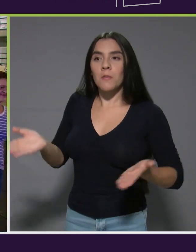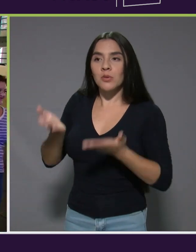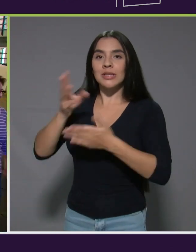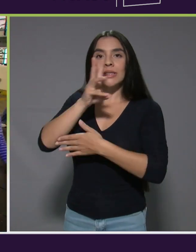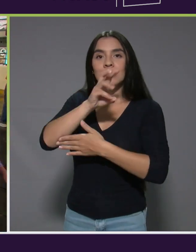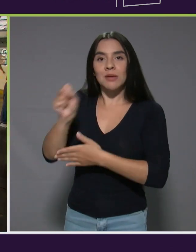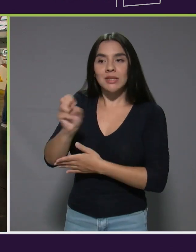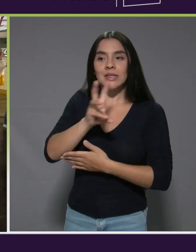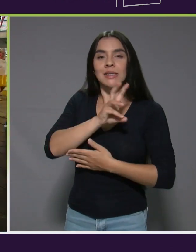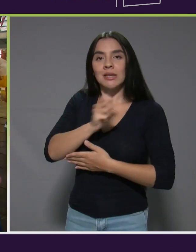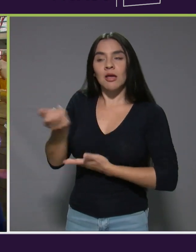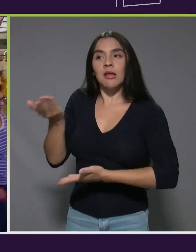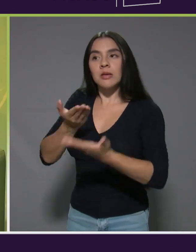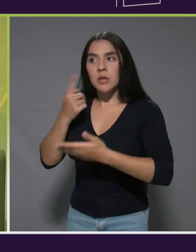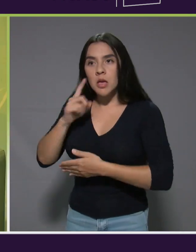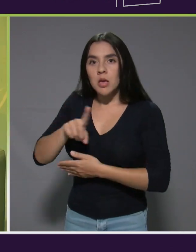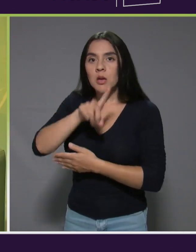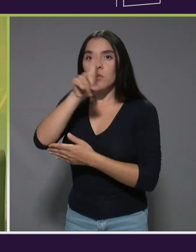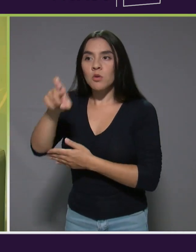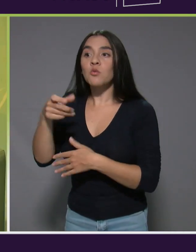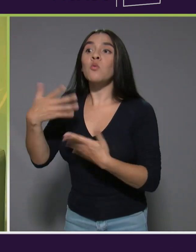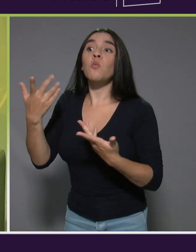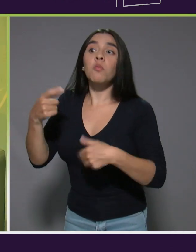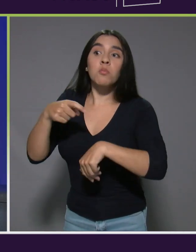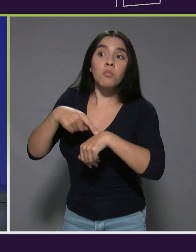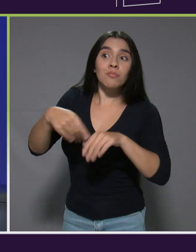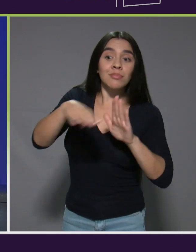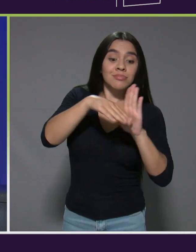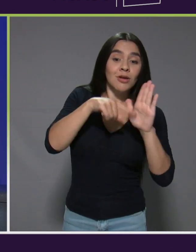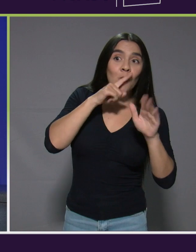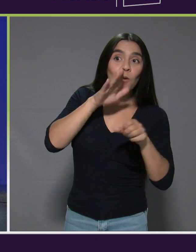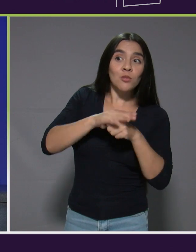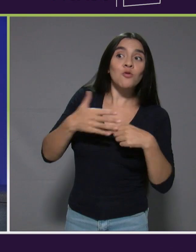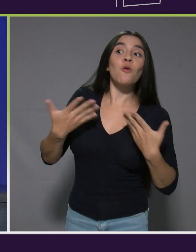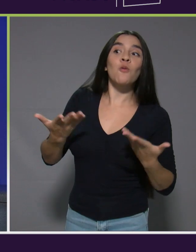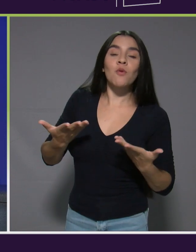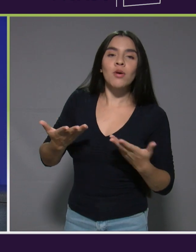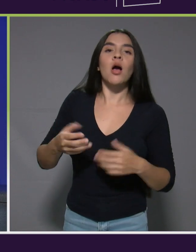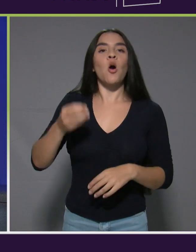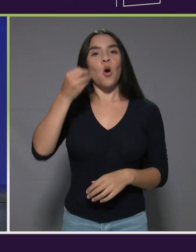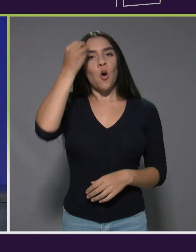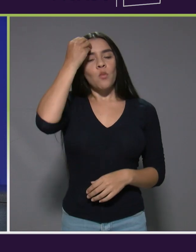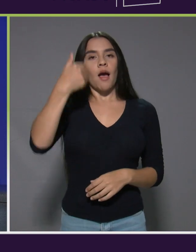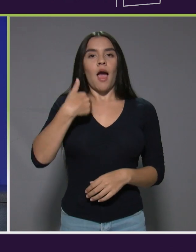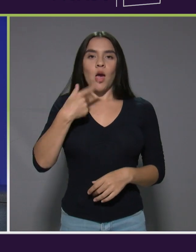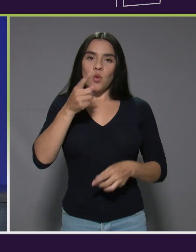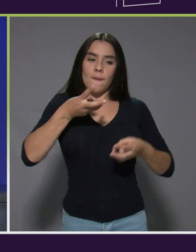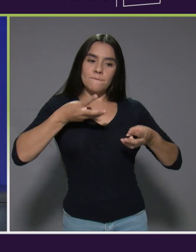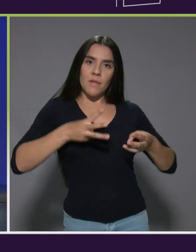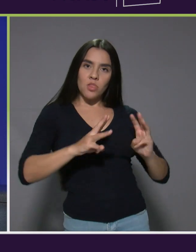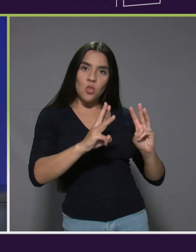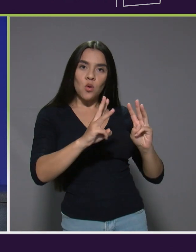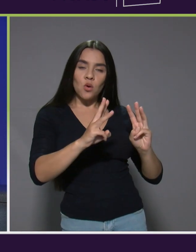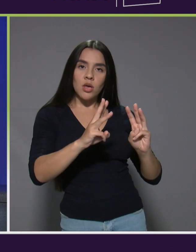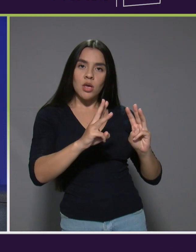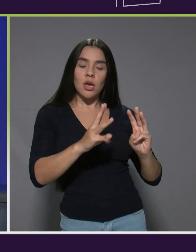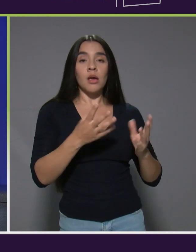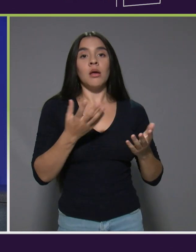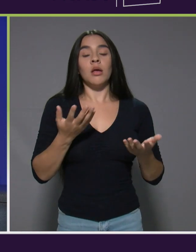meses y preguntarles por dónde vamos. Por supuesto que eso tiene una metodología y por eso es que